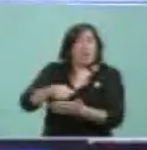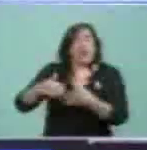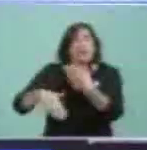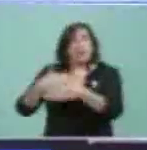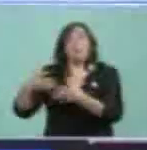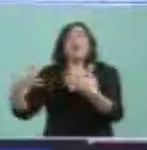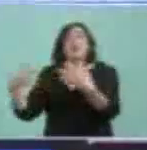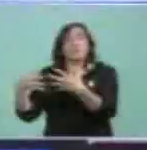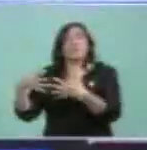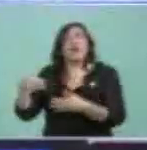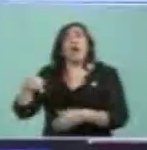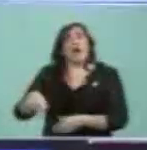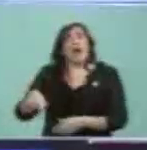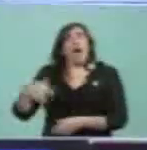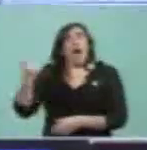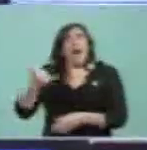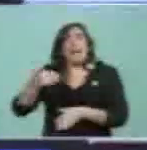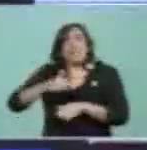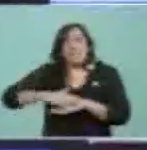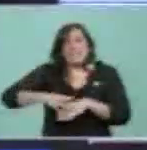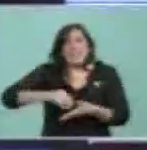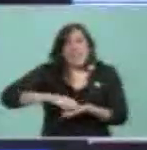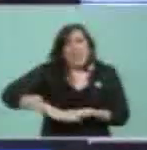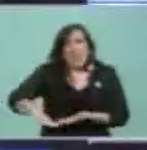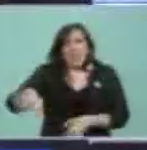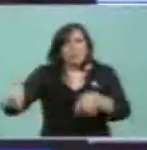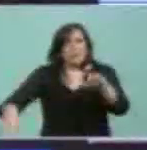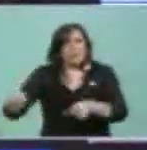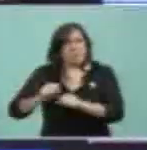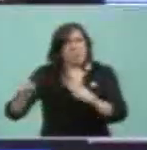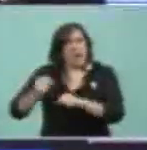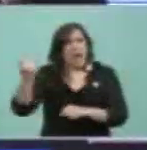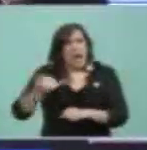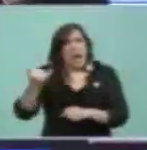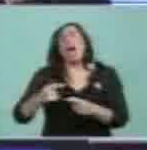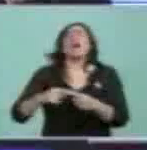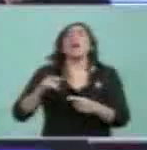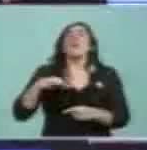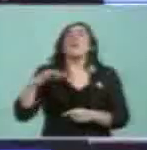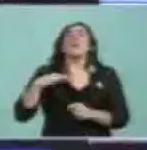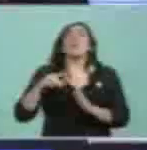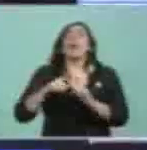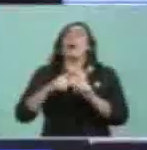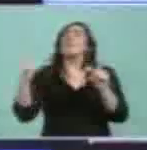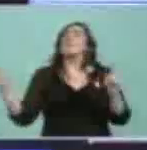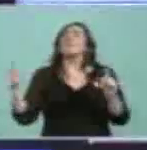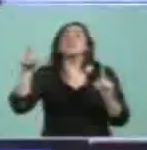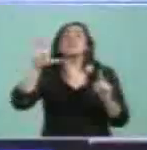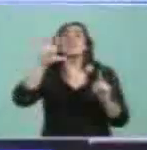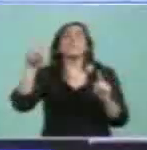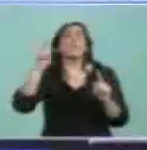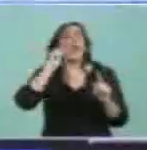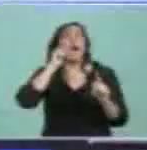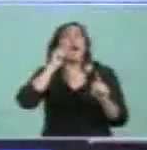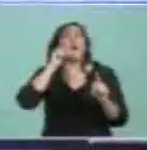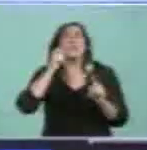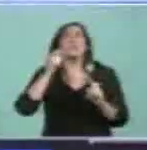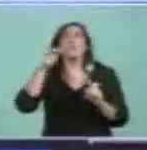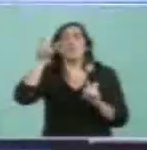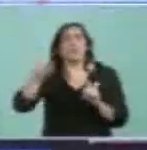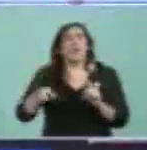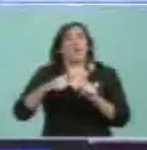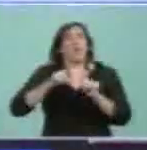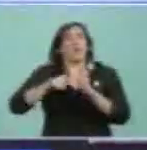dominado, minas antipersonales, la expectativa de vida es 51 años, más de 100.000 mutilados